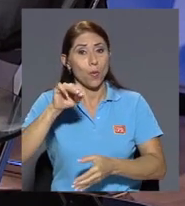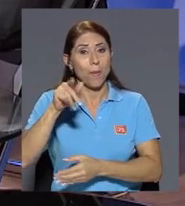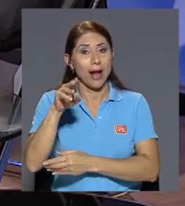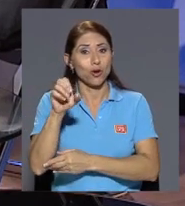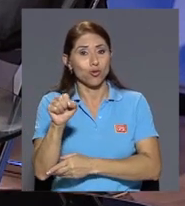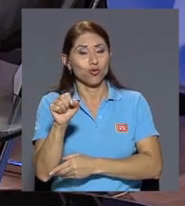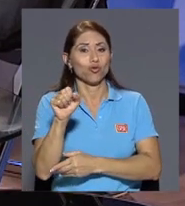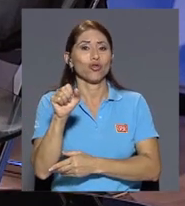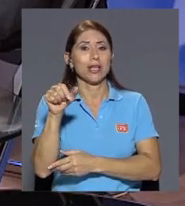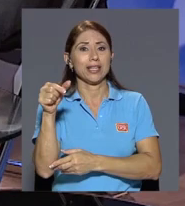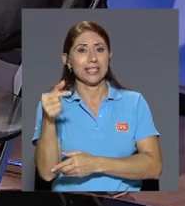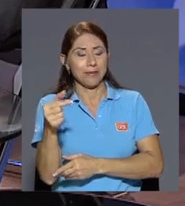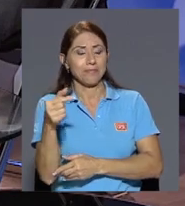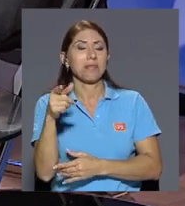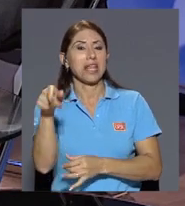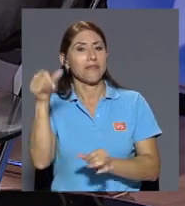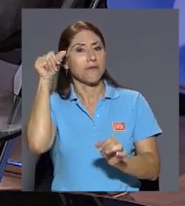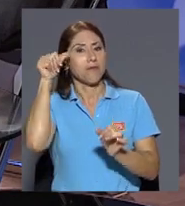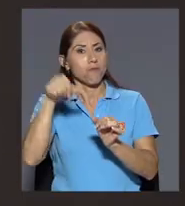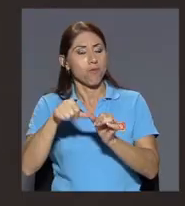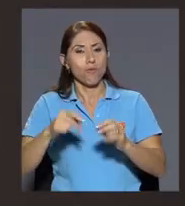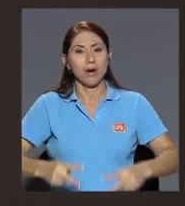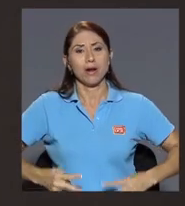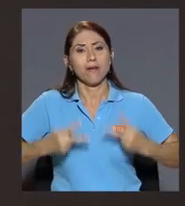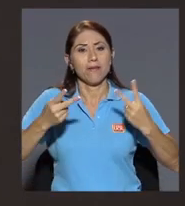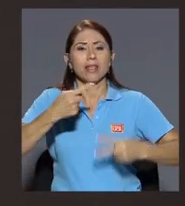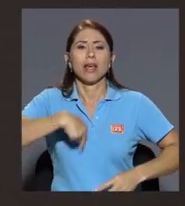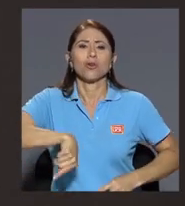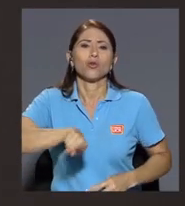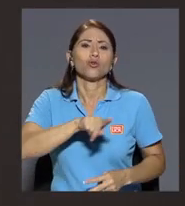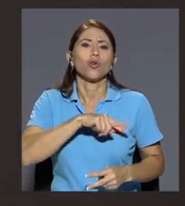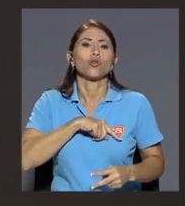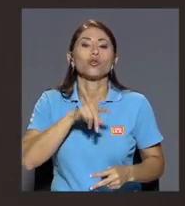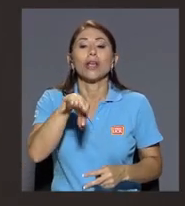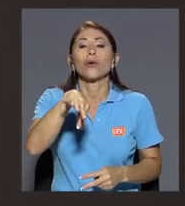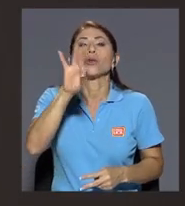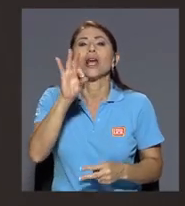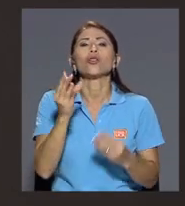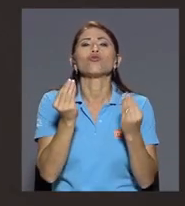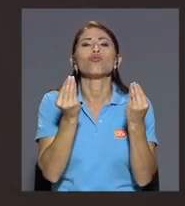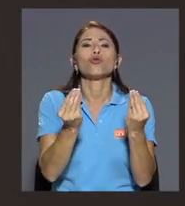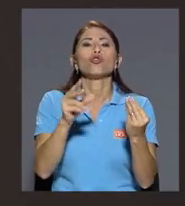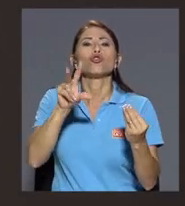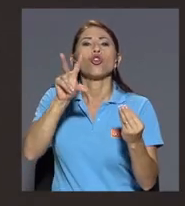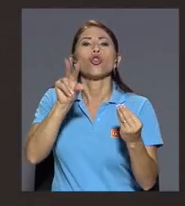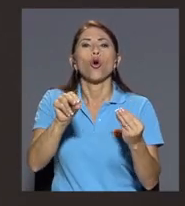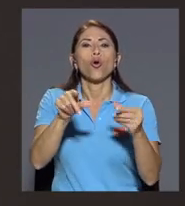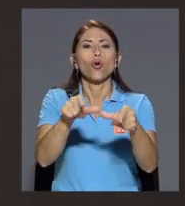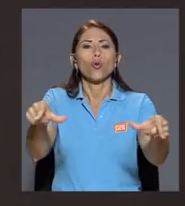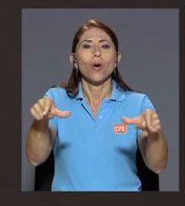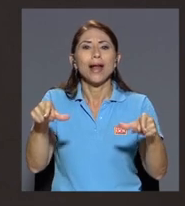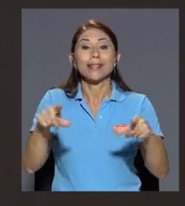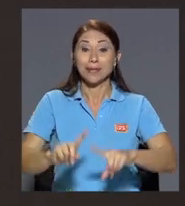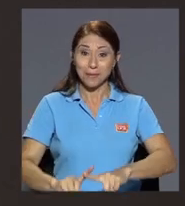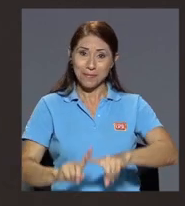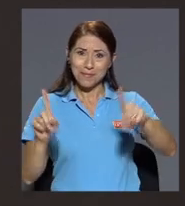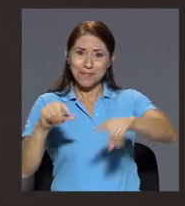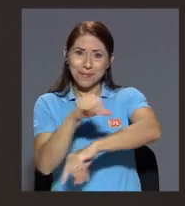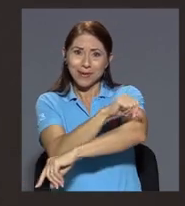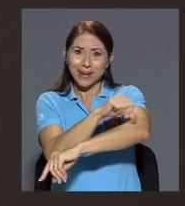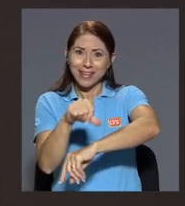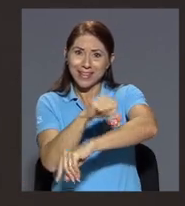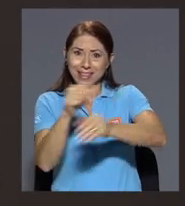que en la vida nosotros nos encontramos muchos no lugares pues el arquitecto cada vez hace más los